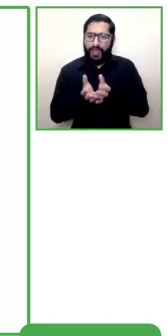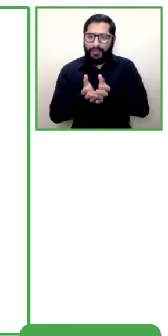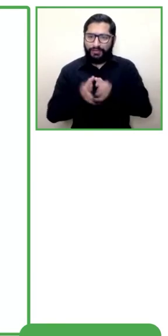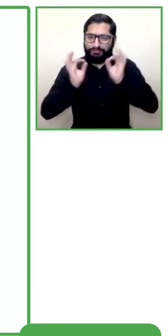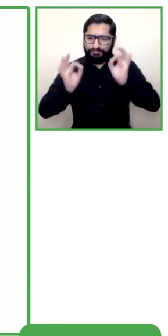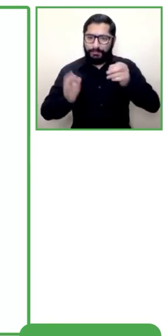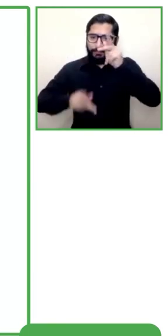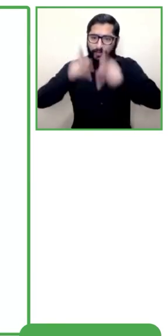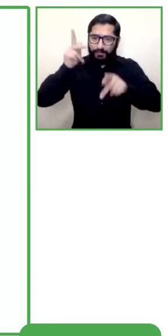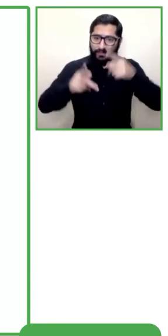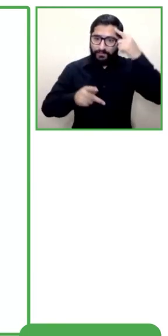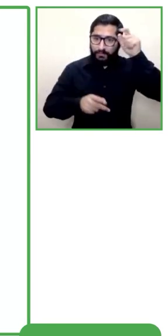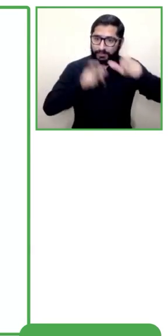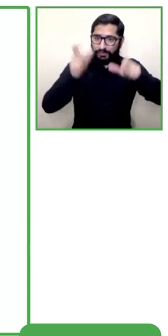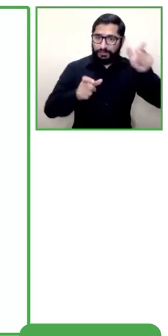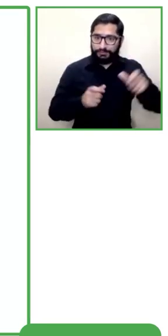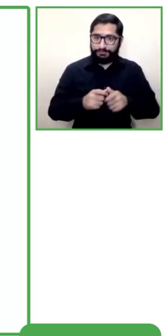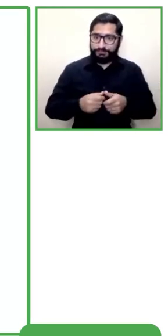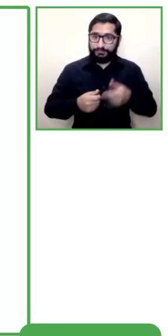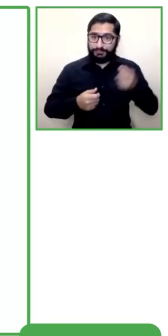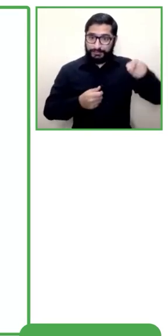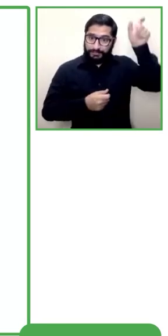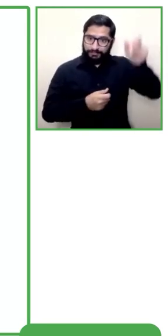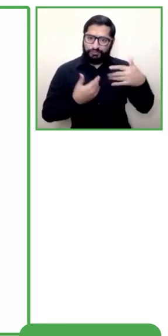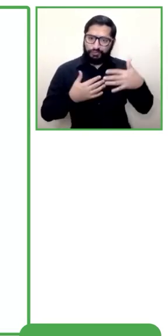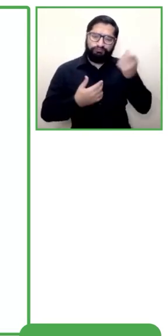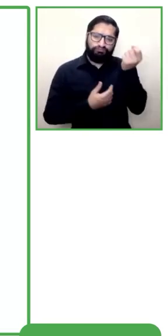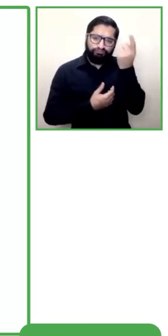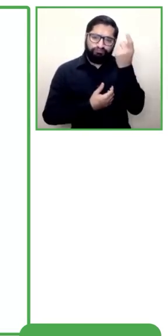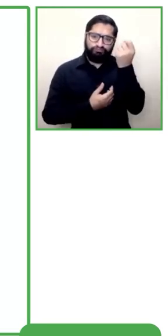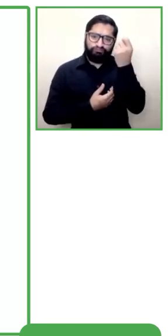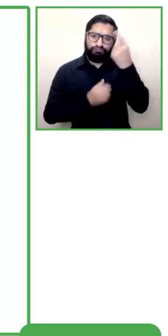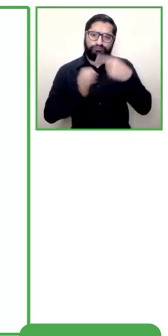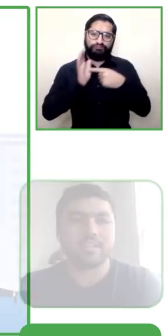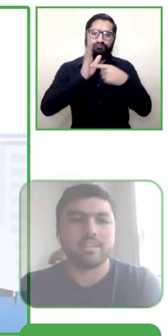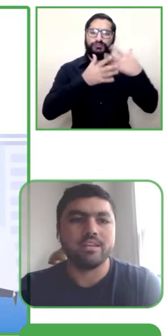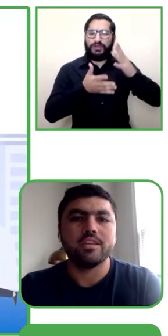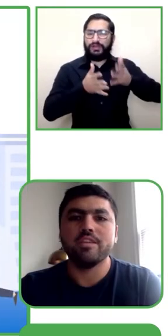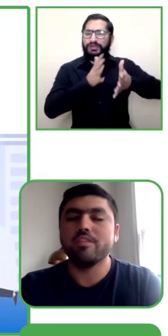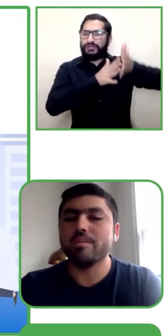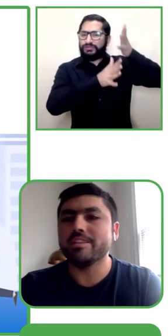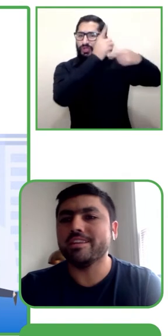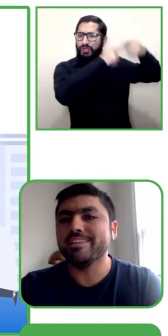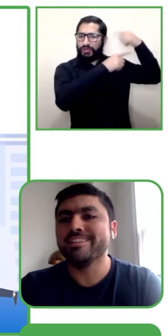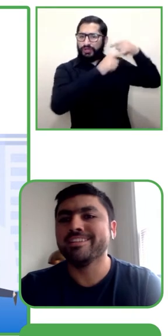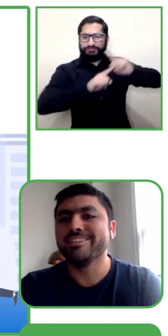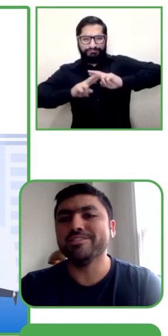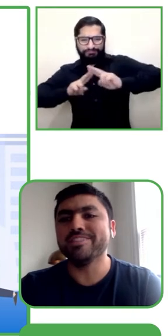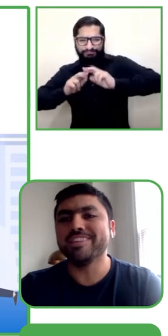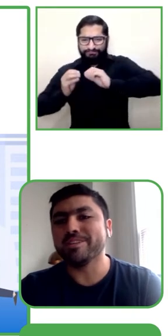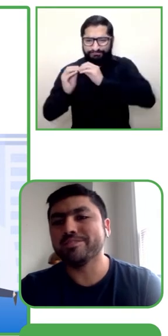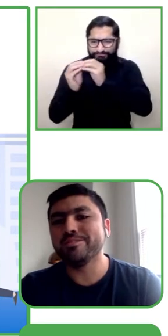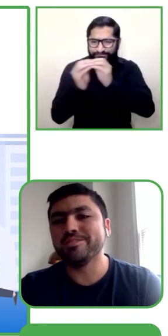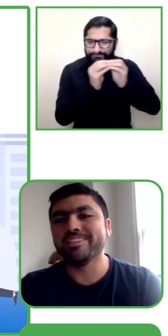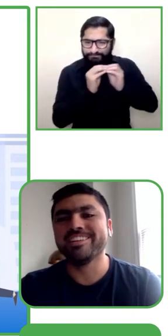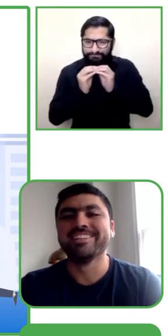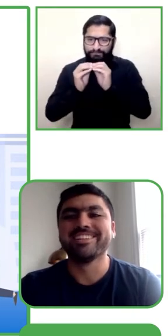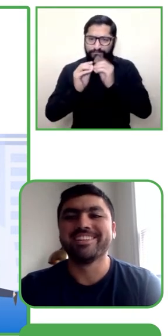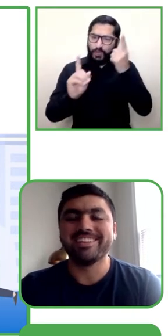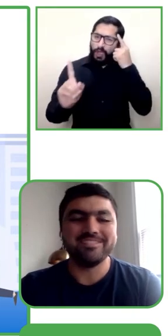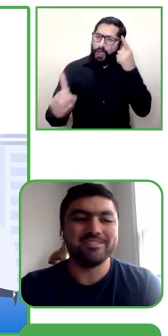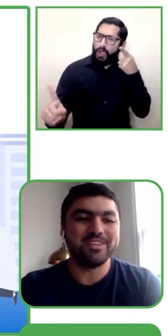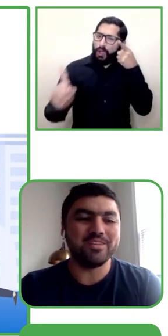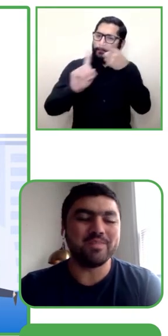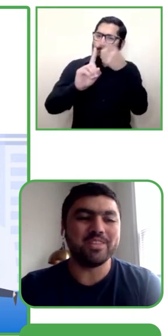entenderemos su historia, lo que hacen y hacia dónde apuntan. Y voy a partir, yo que también soy uno